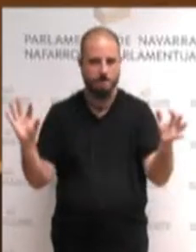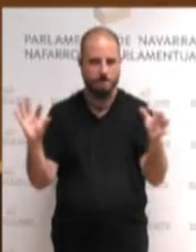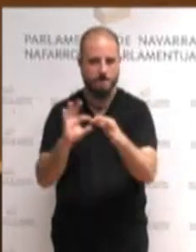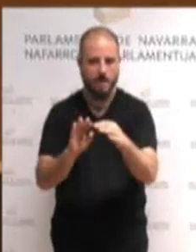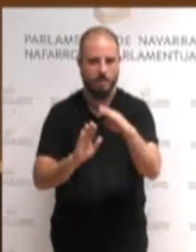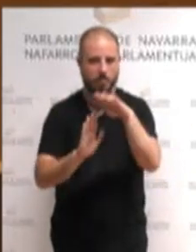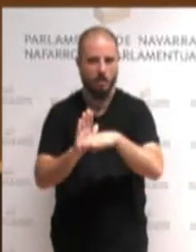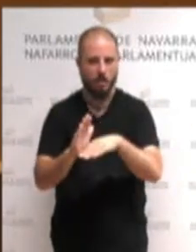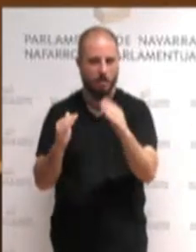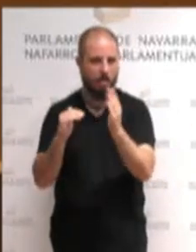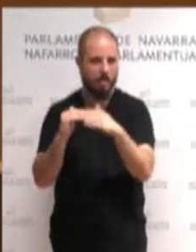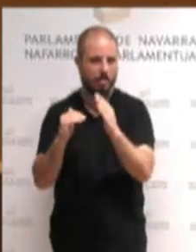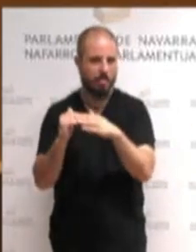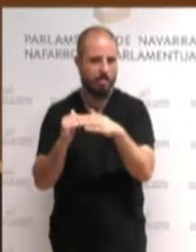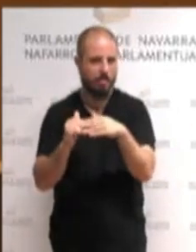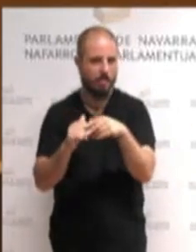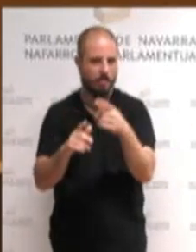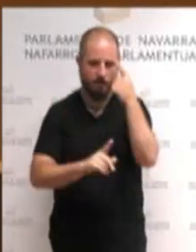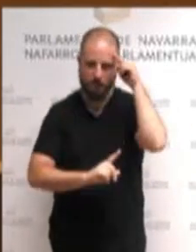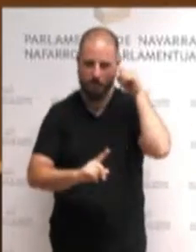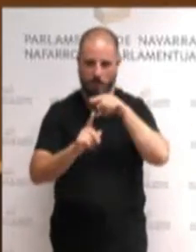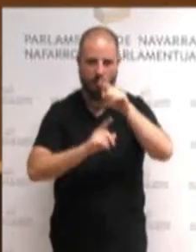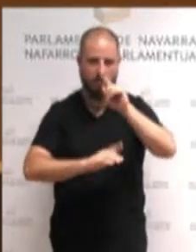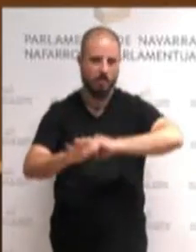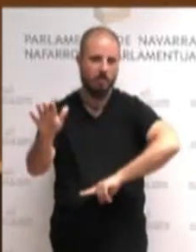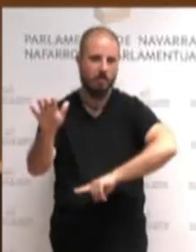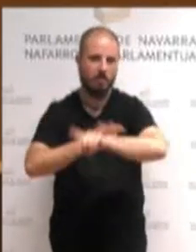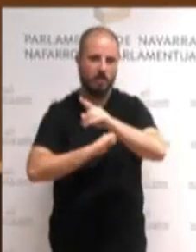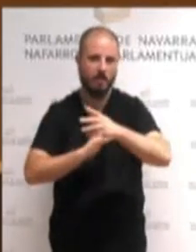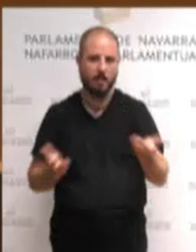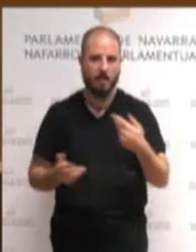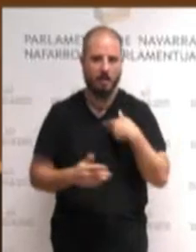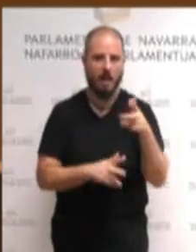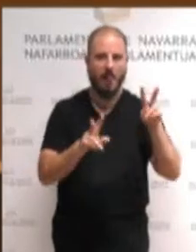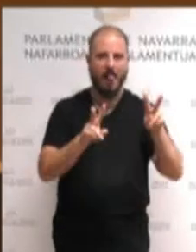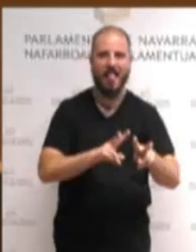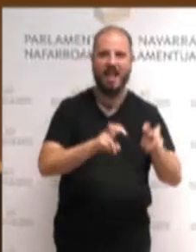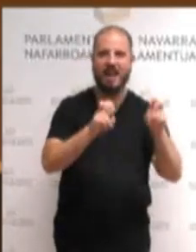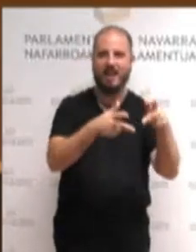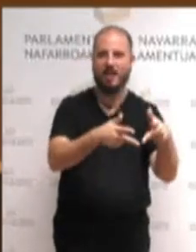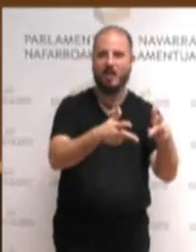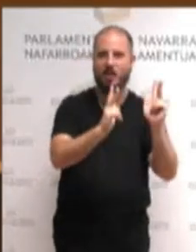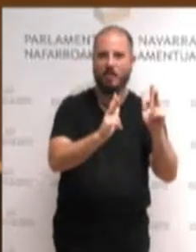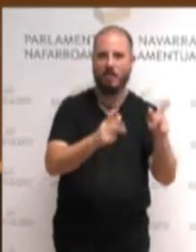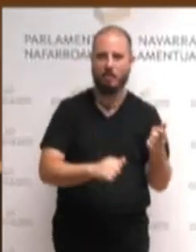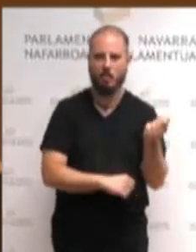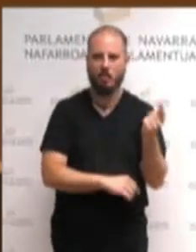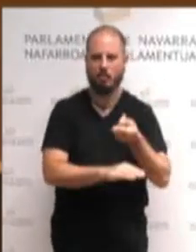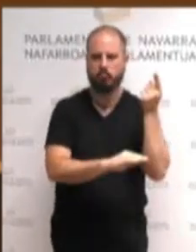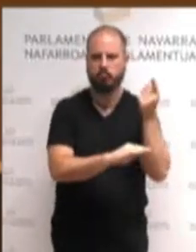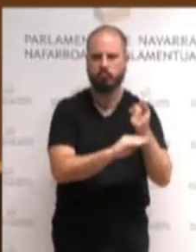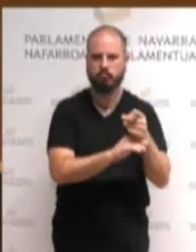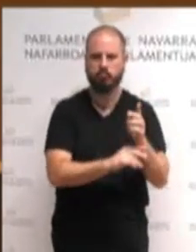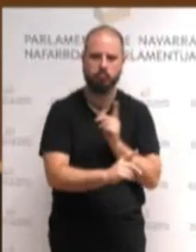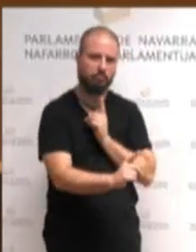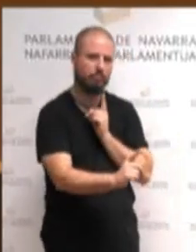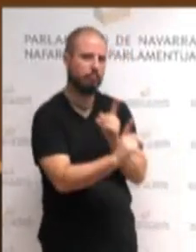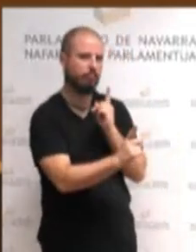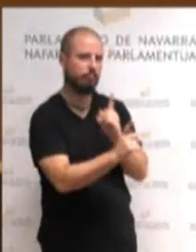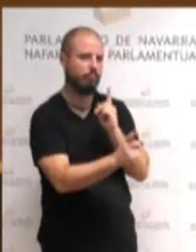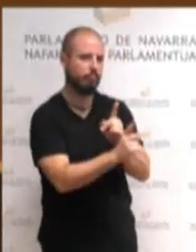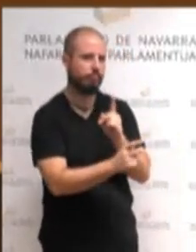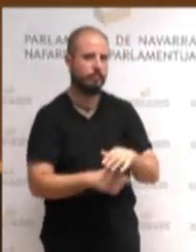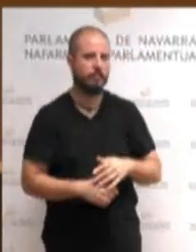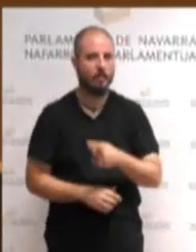mínimos para avanzar y para hacer frente al neoliberalismo y a los autoritarismos. Somos